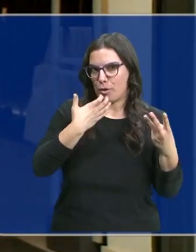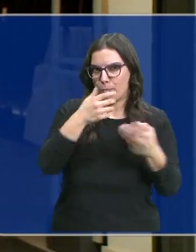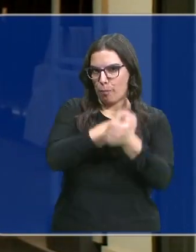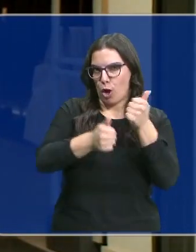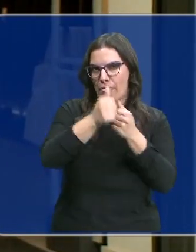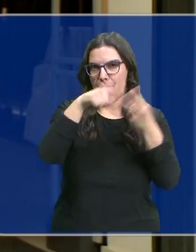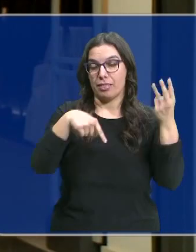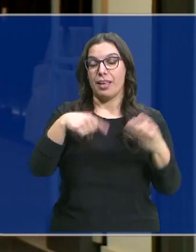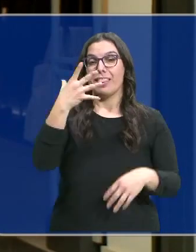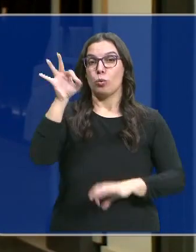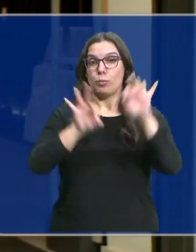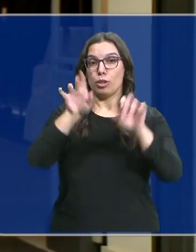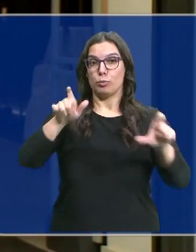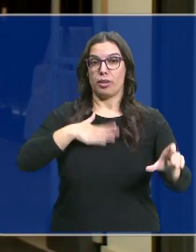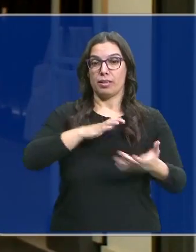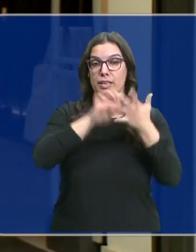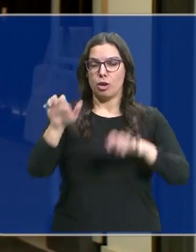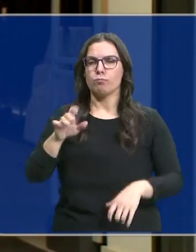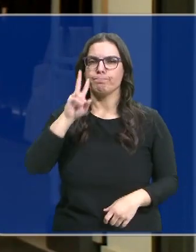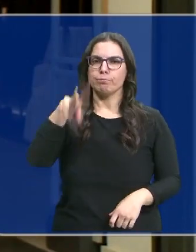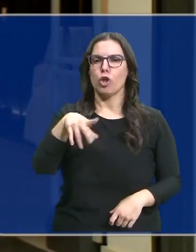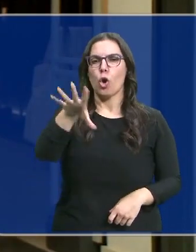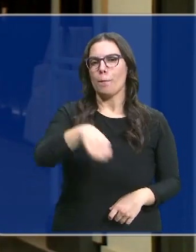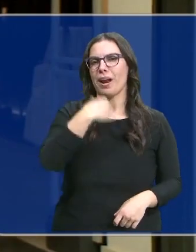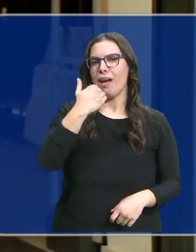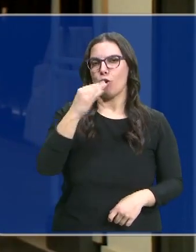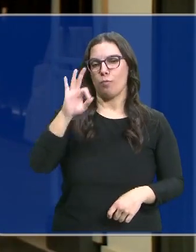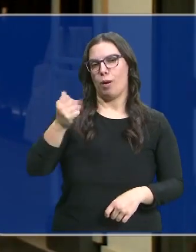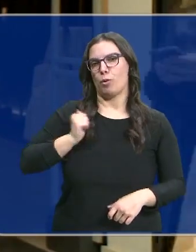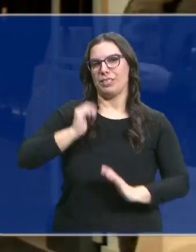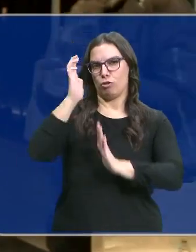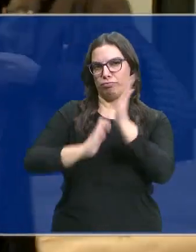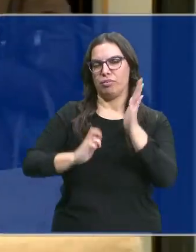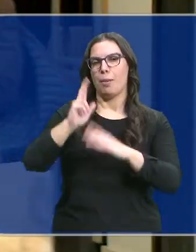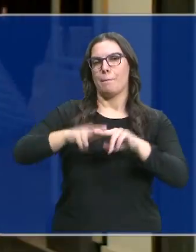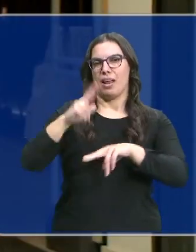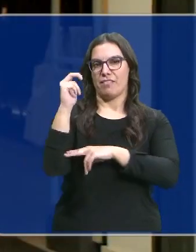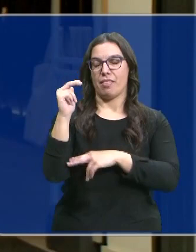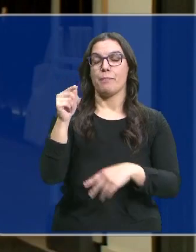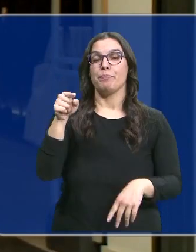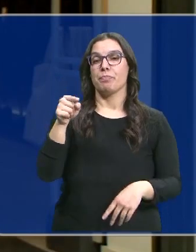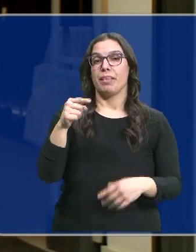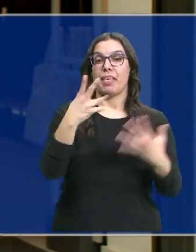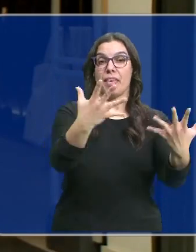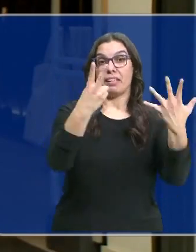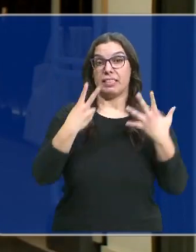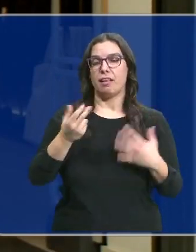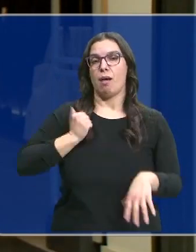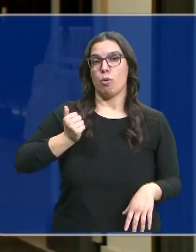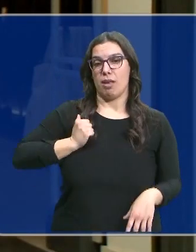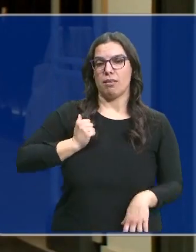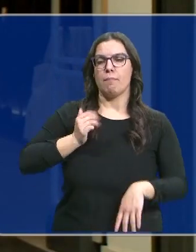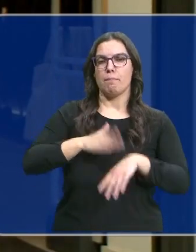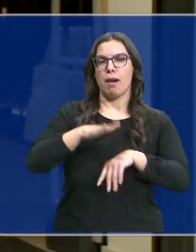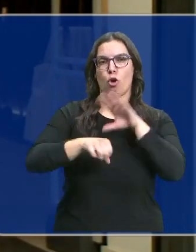Casi la mitad de los castellanos y leoneses reconoce que van a adquirir algún producto en esta campaña del Black Friday. 7 de cada 10 aprovecharán el Black Friday